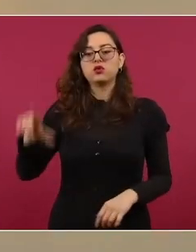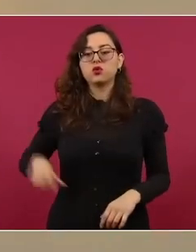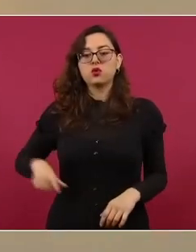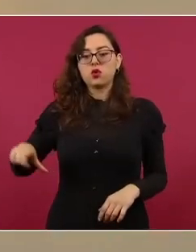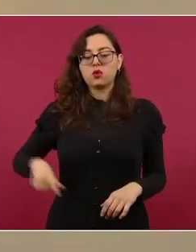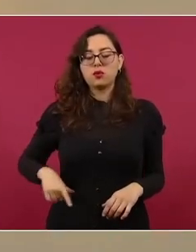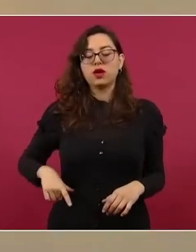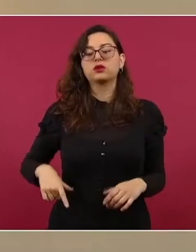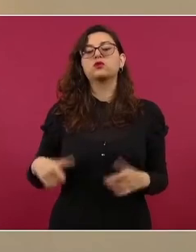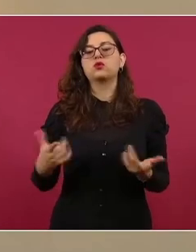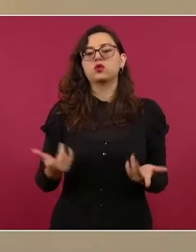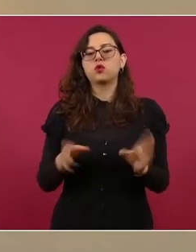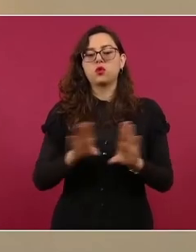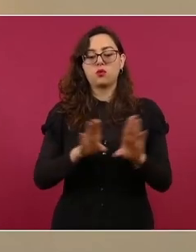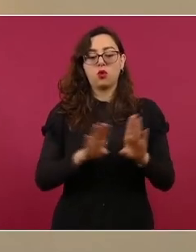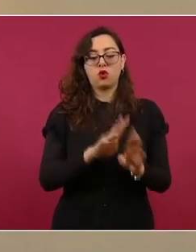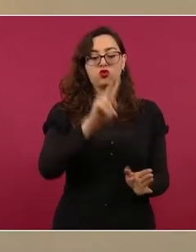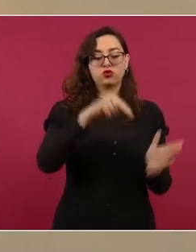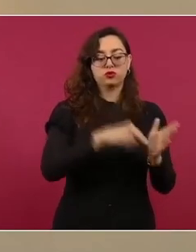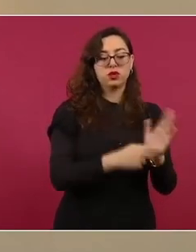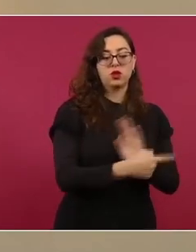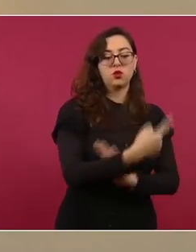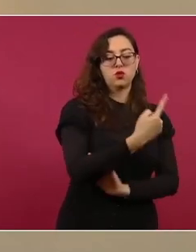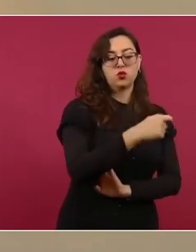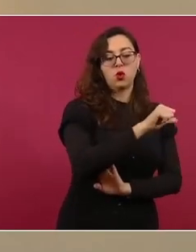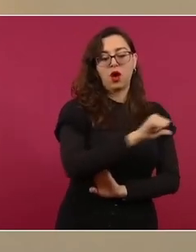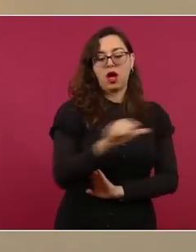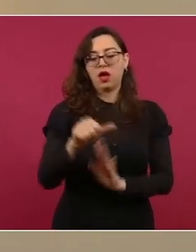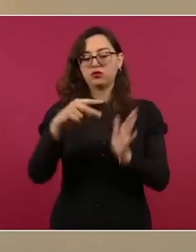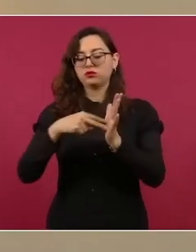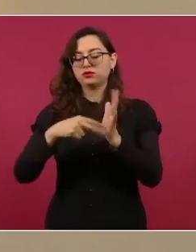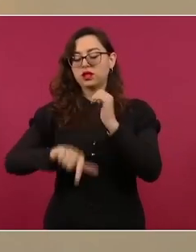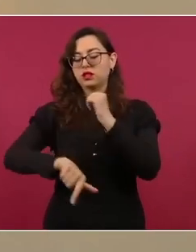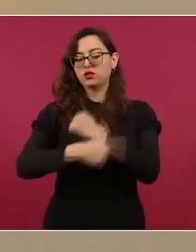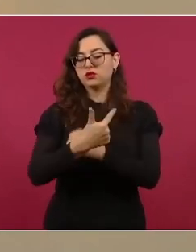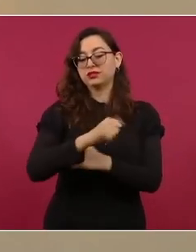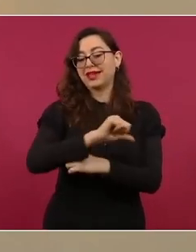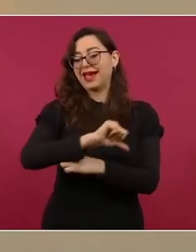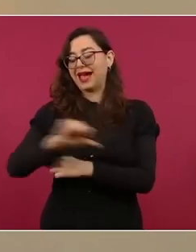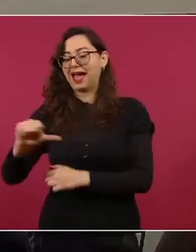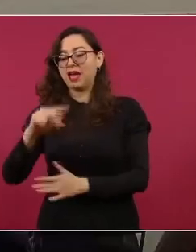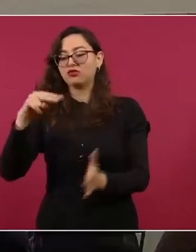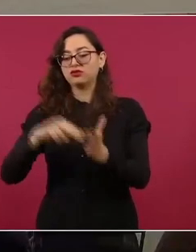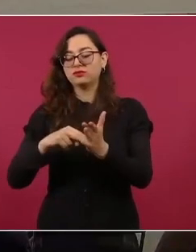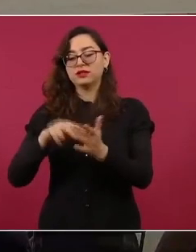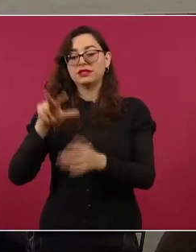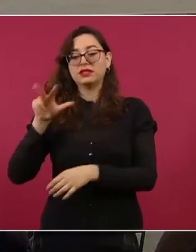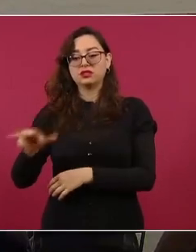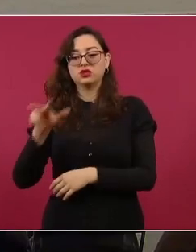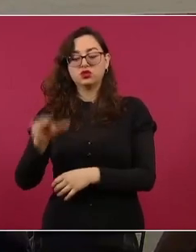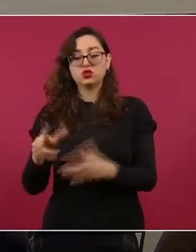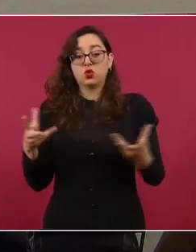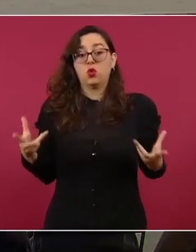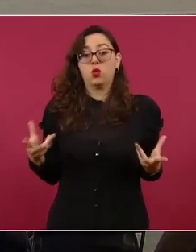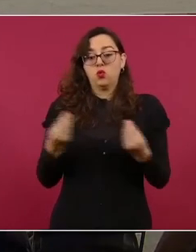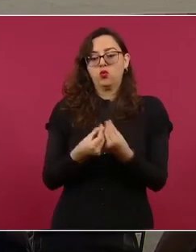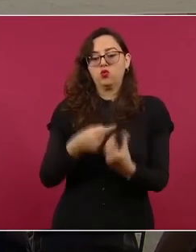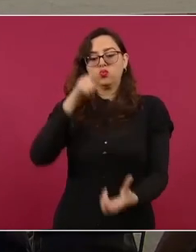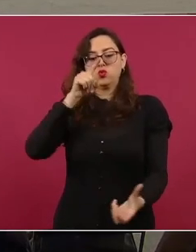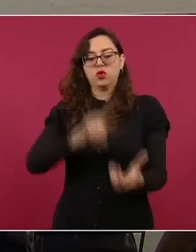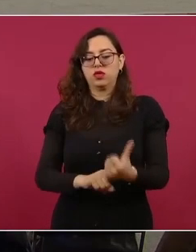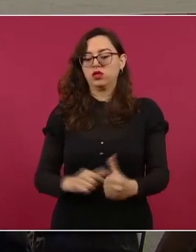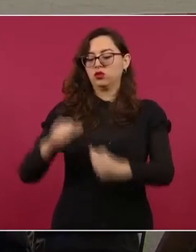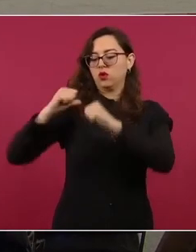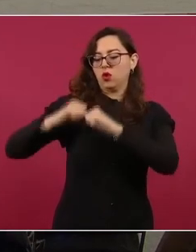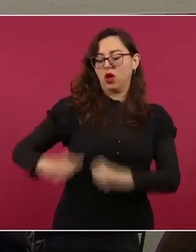2018. Esto es por parte de la estructura de Genaro García Luna. Esto es relevante porque el día de hoy hay